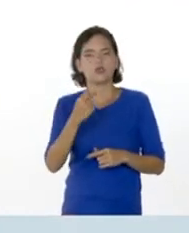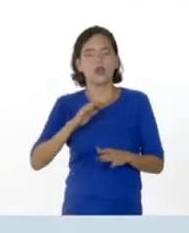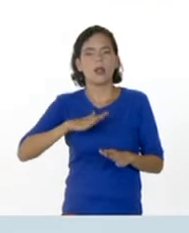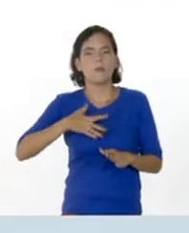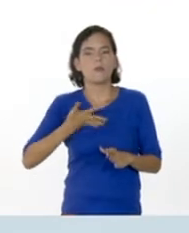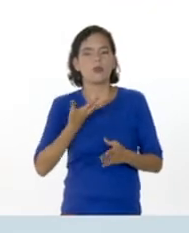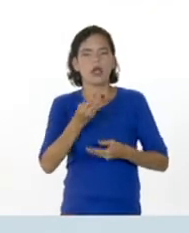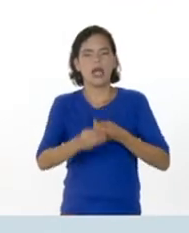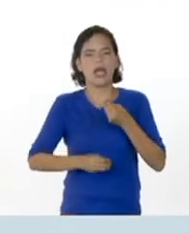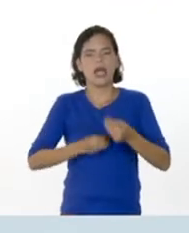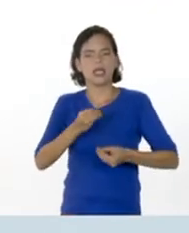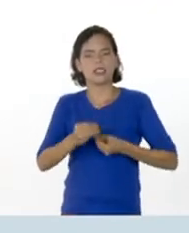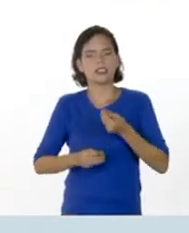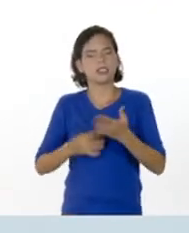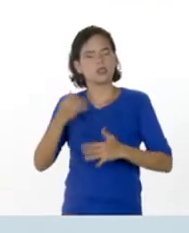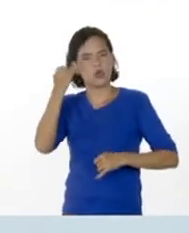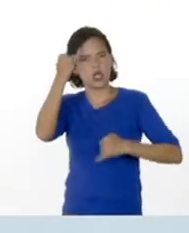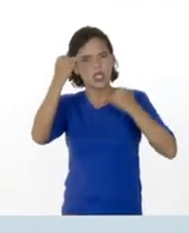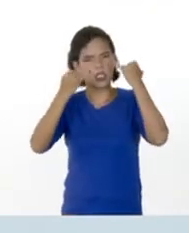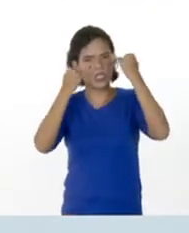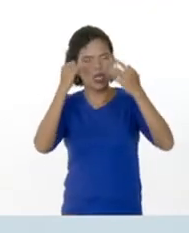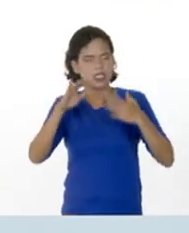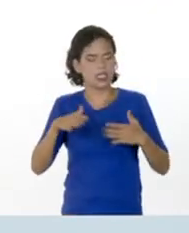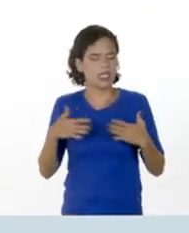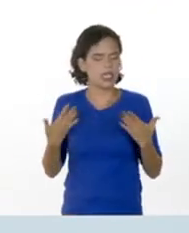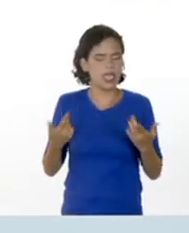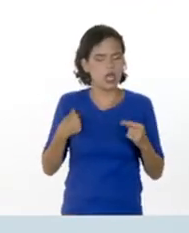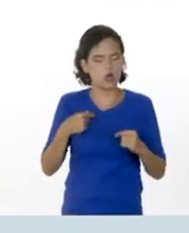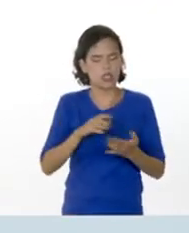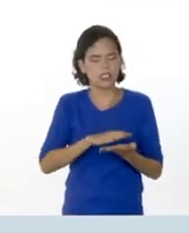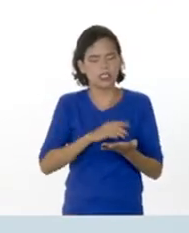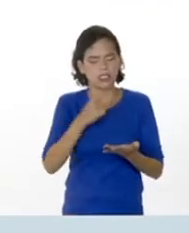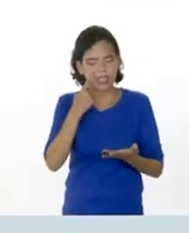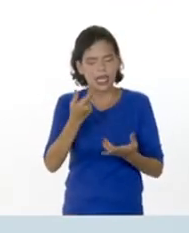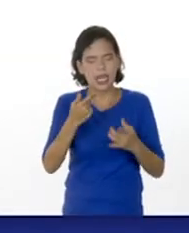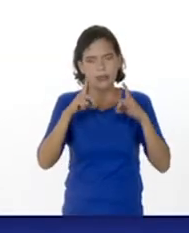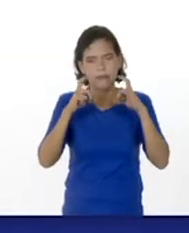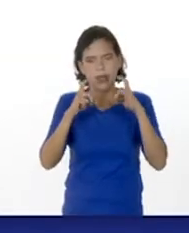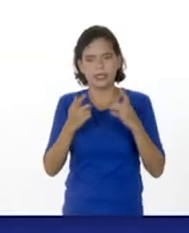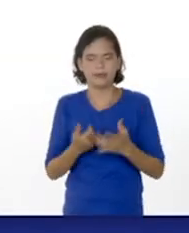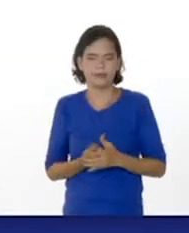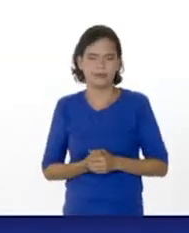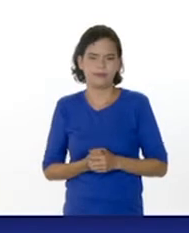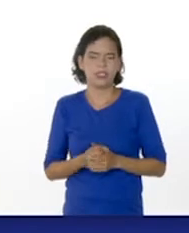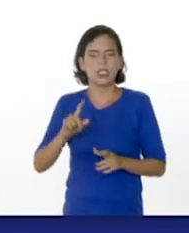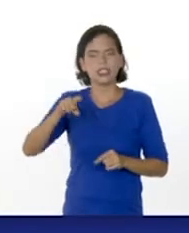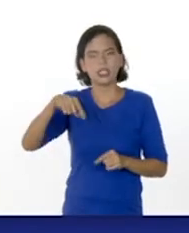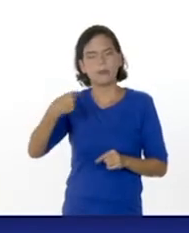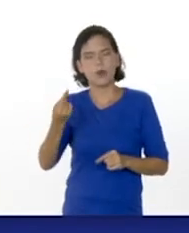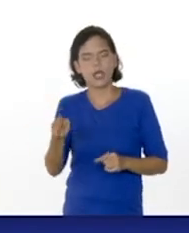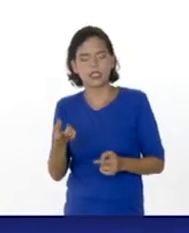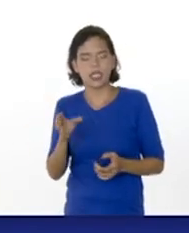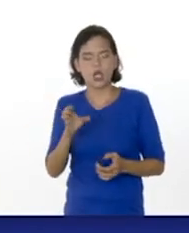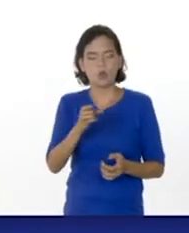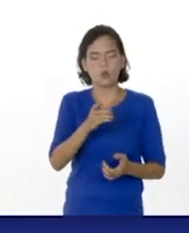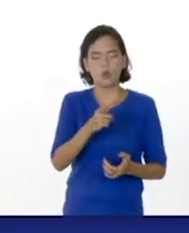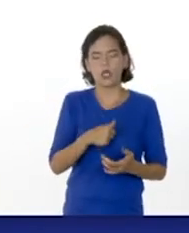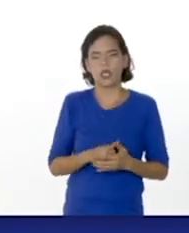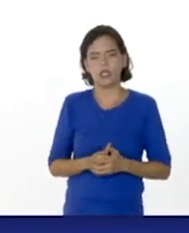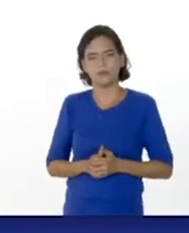hacerse una idea de cuál es el contorno de esa figura que estamos representando. Luego están, por supuesto, los modelos. Es una